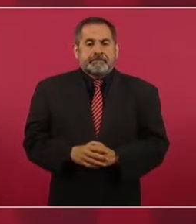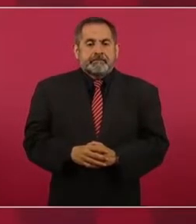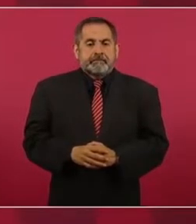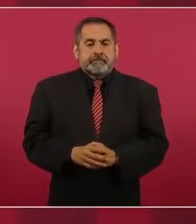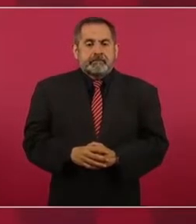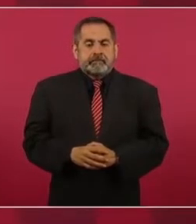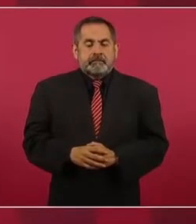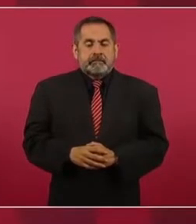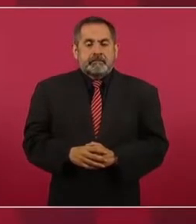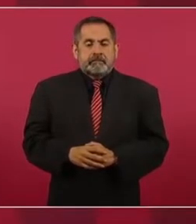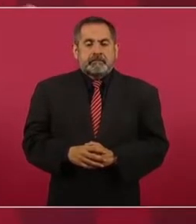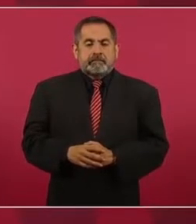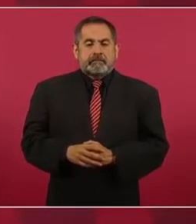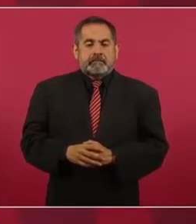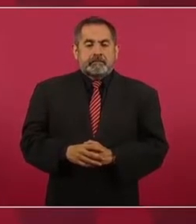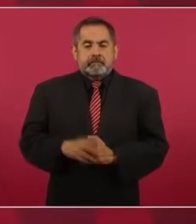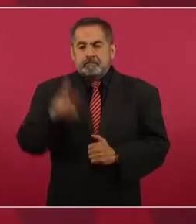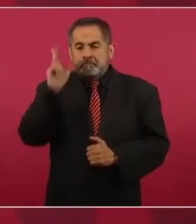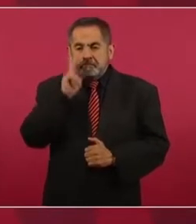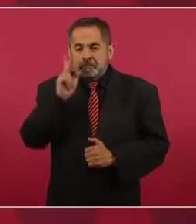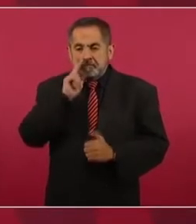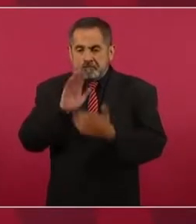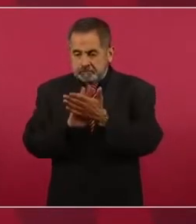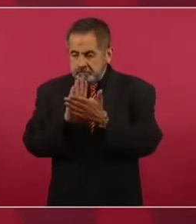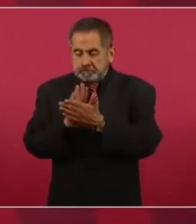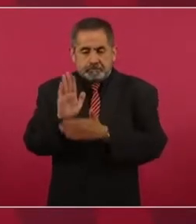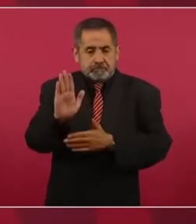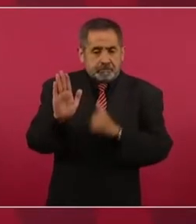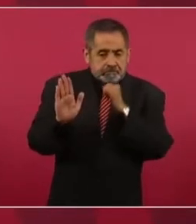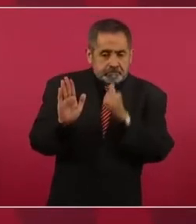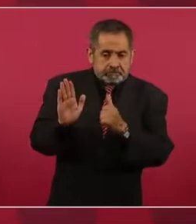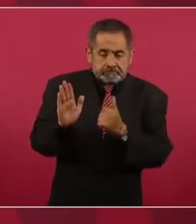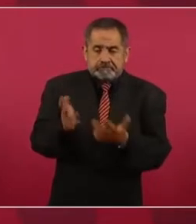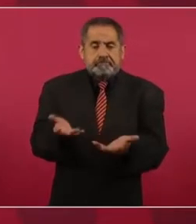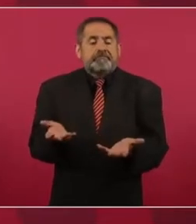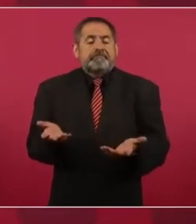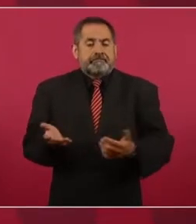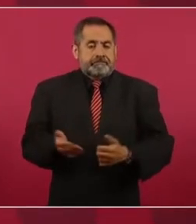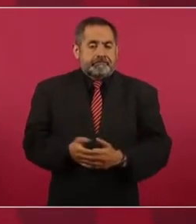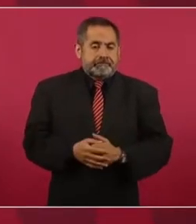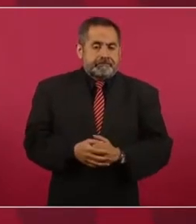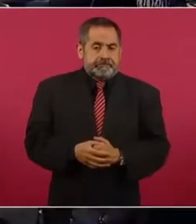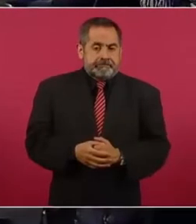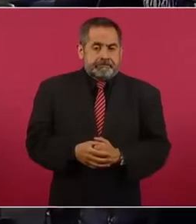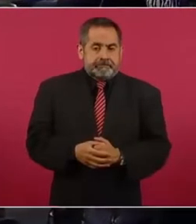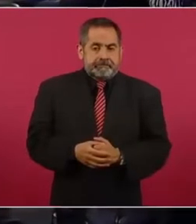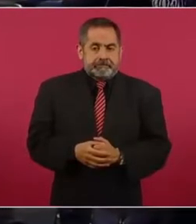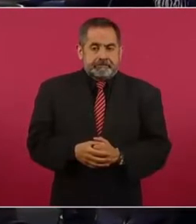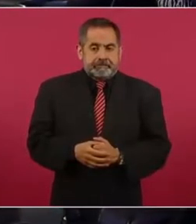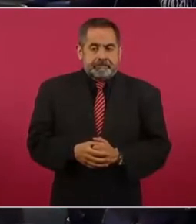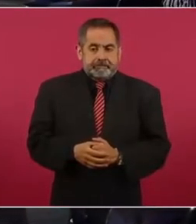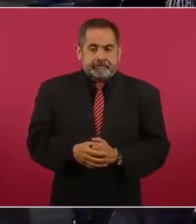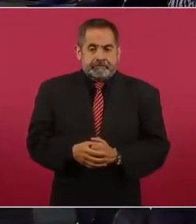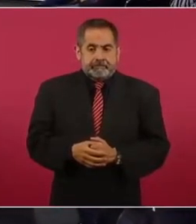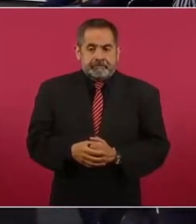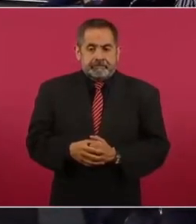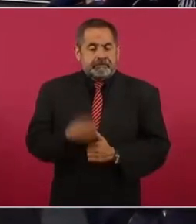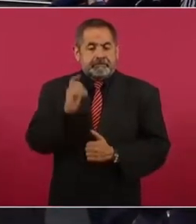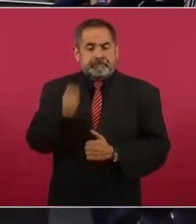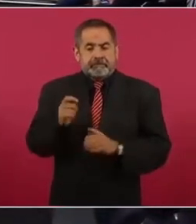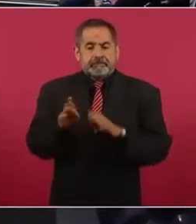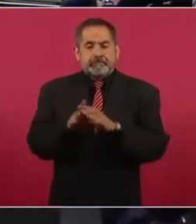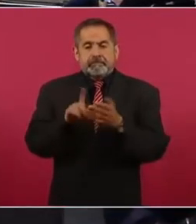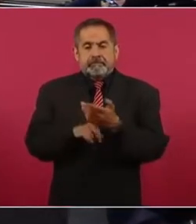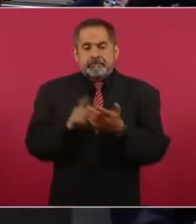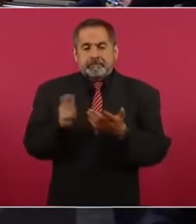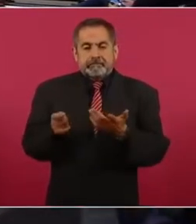Si no prueban nada, pues es nada más